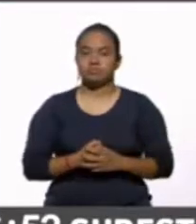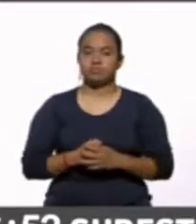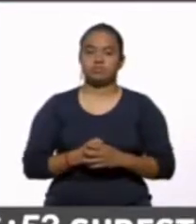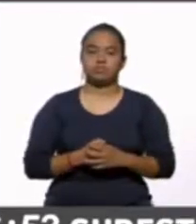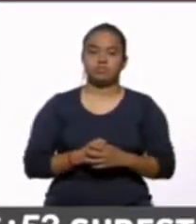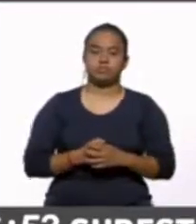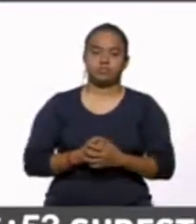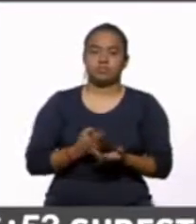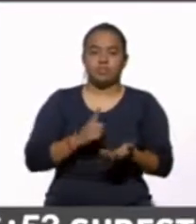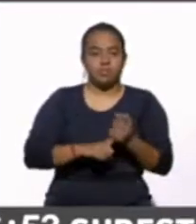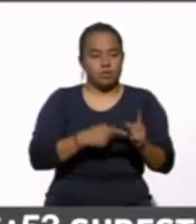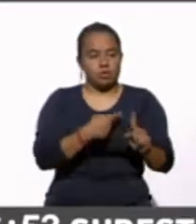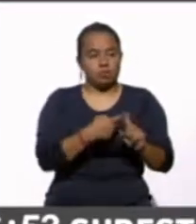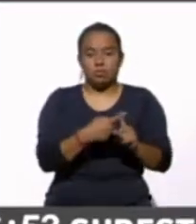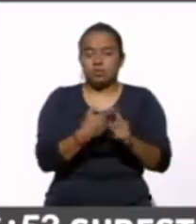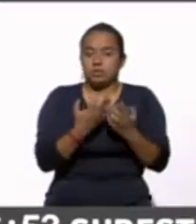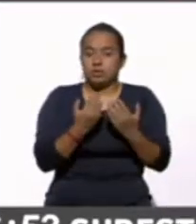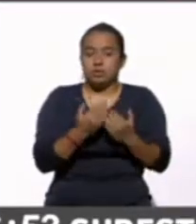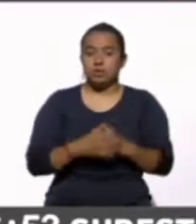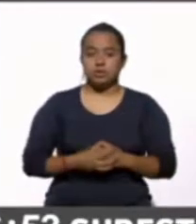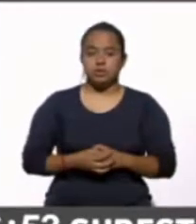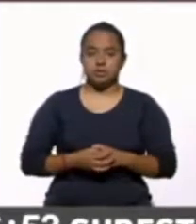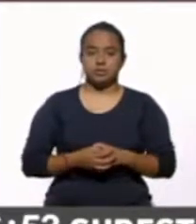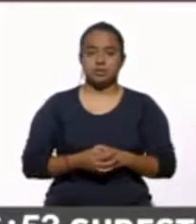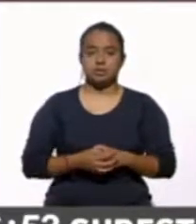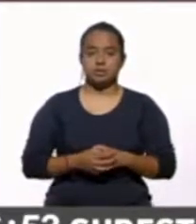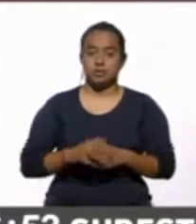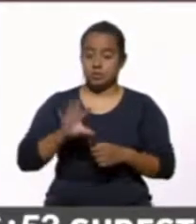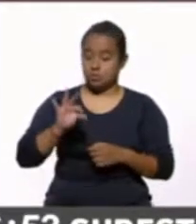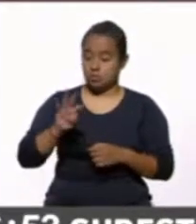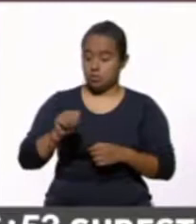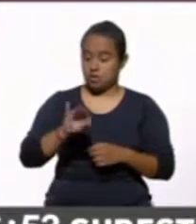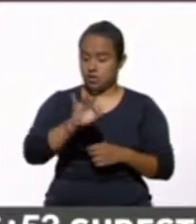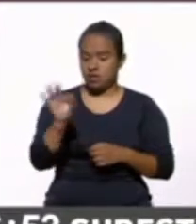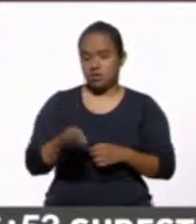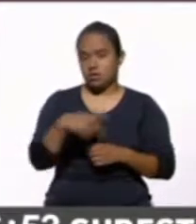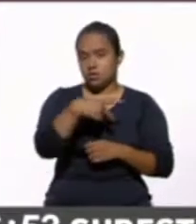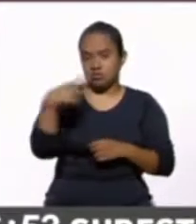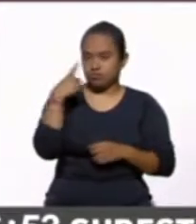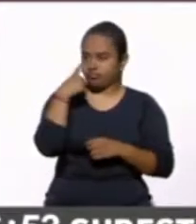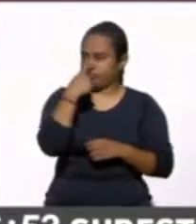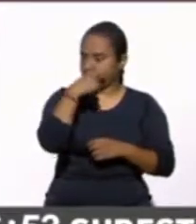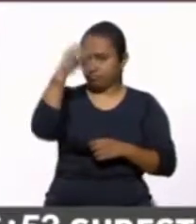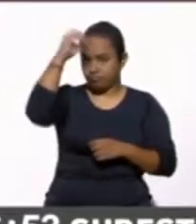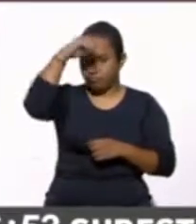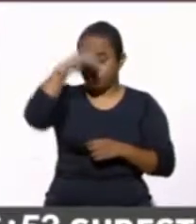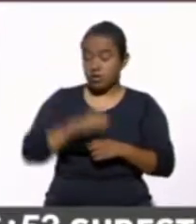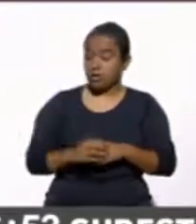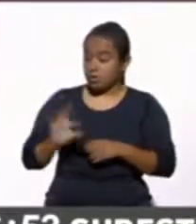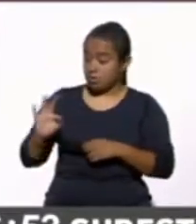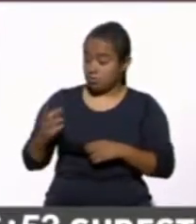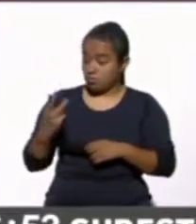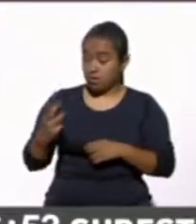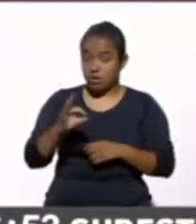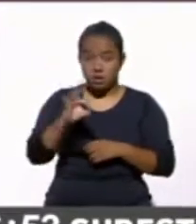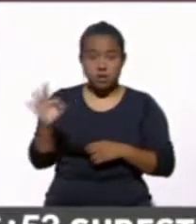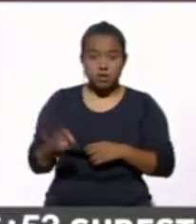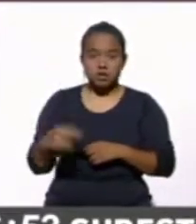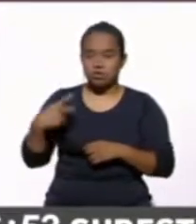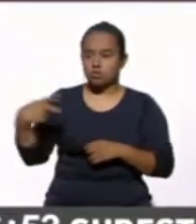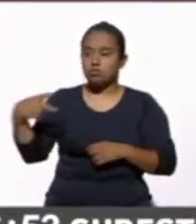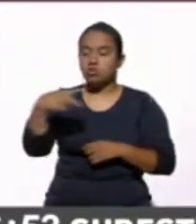muy o algo desfavorable. 49% así lo piensa y 43% tiene una